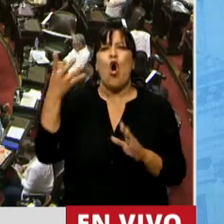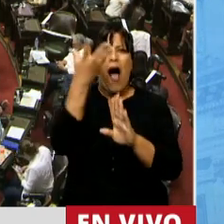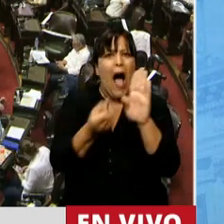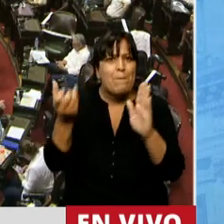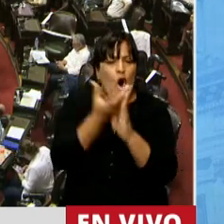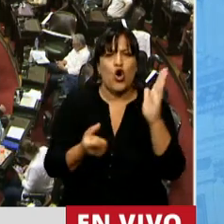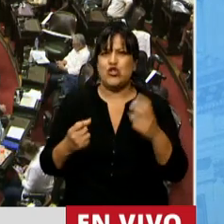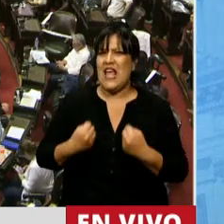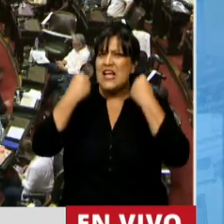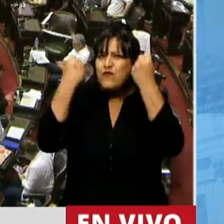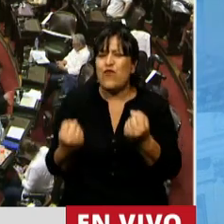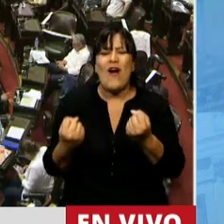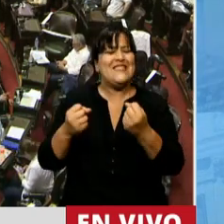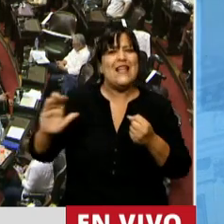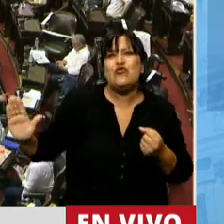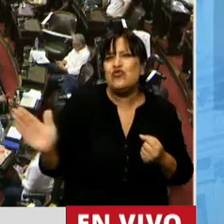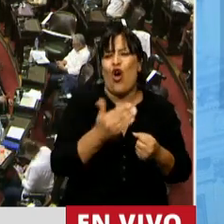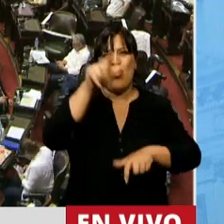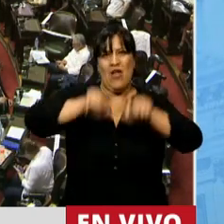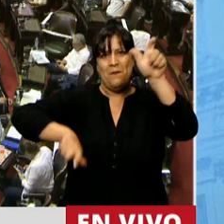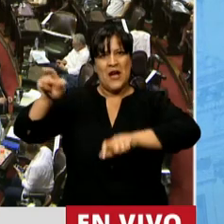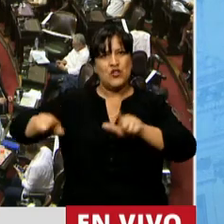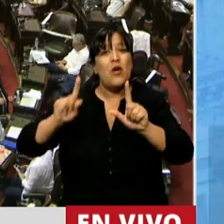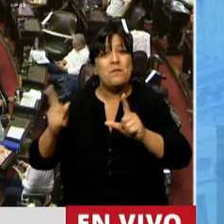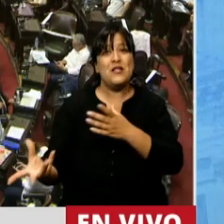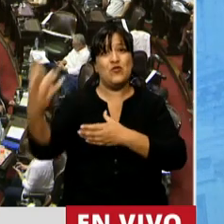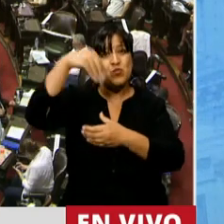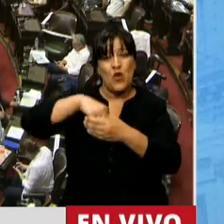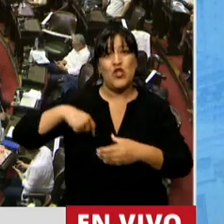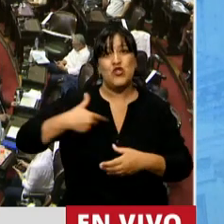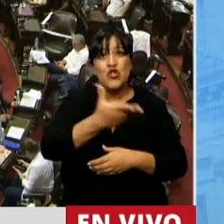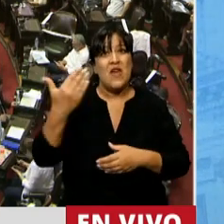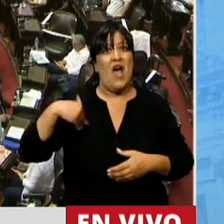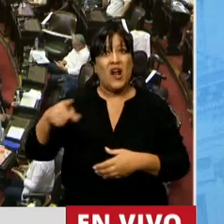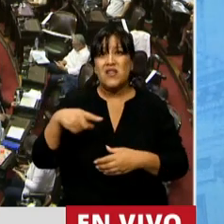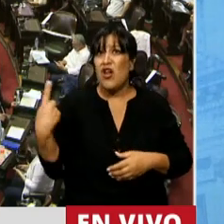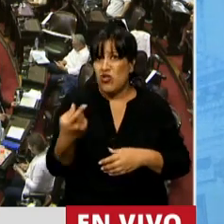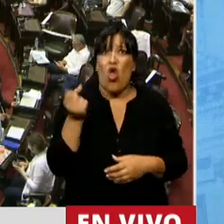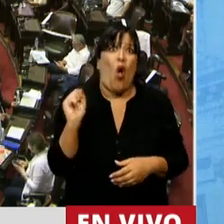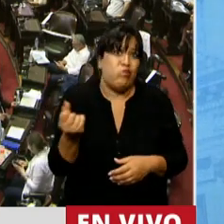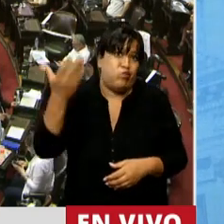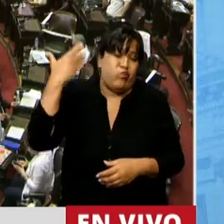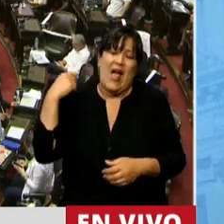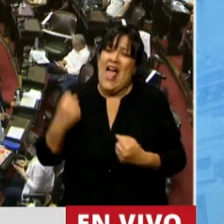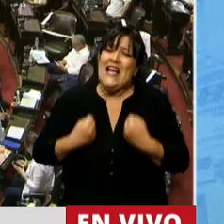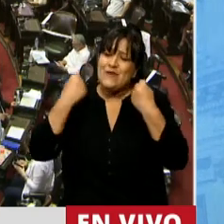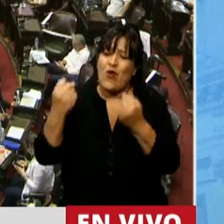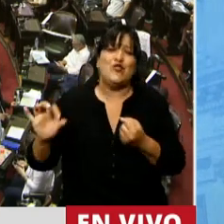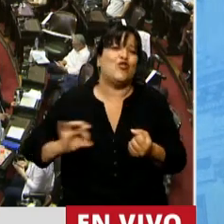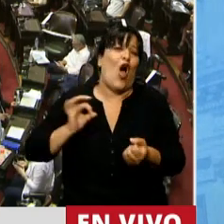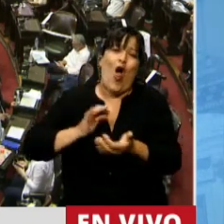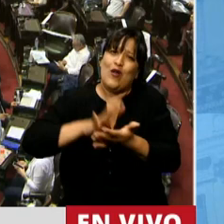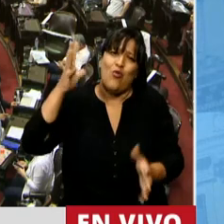el esfuerzo de todas las personas que forman parte de la sociedad argentina, que hicieron un gran esfuerzo a lo largo de toda su vida,